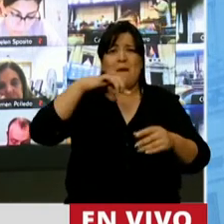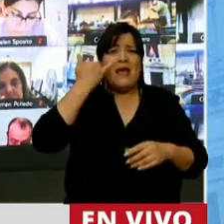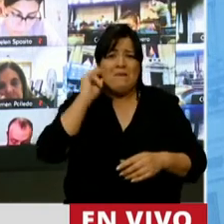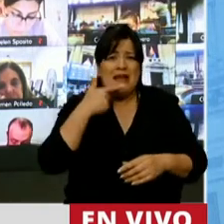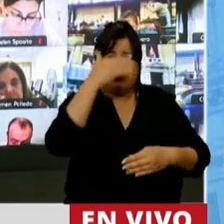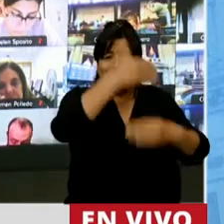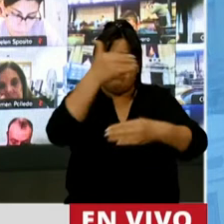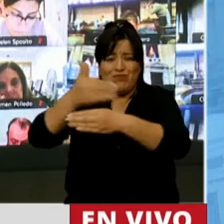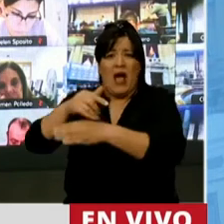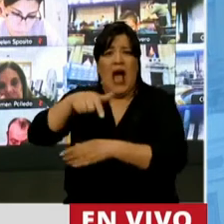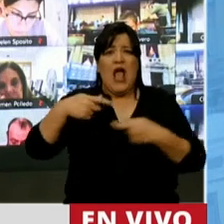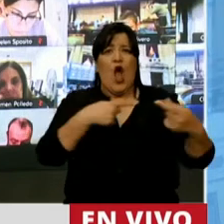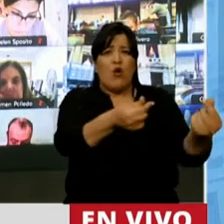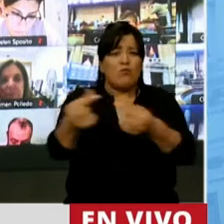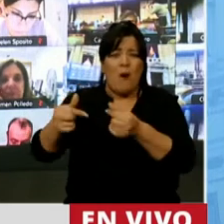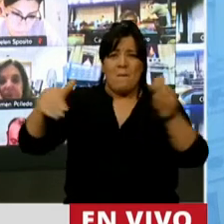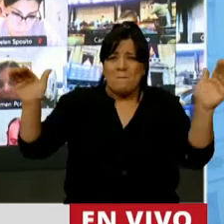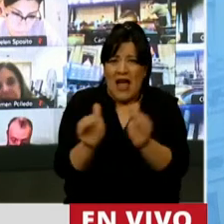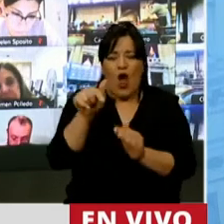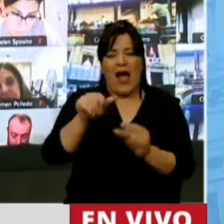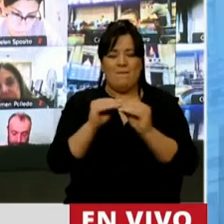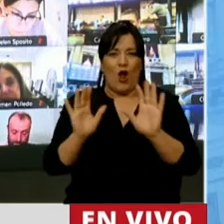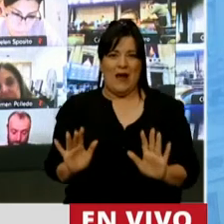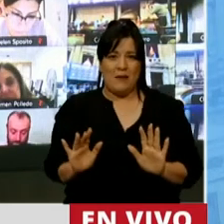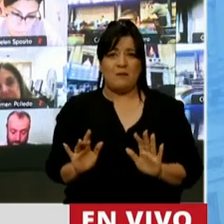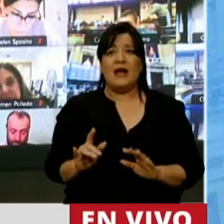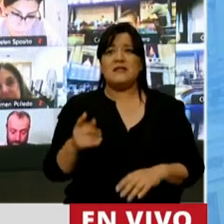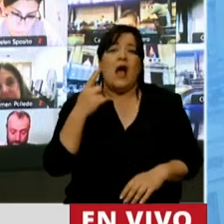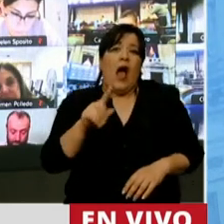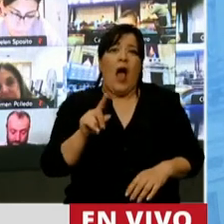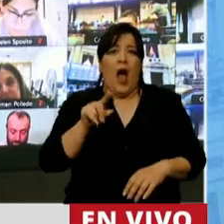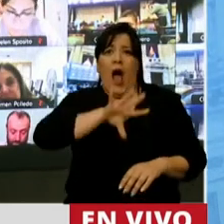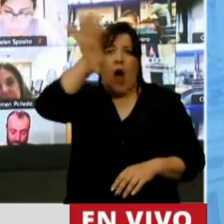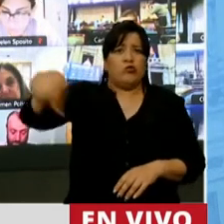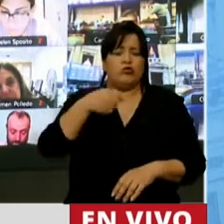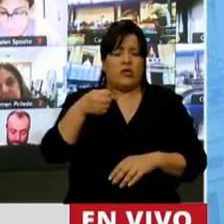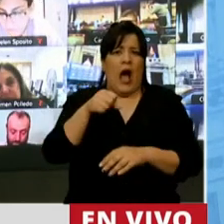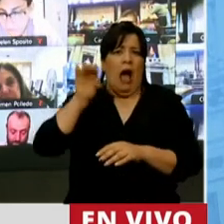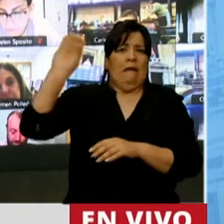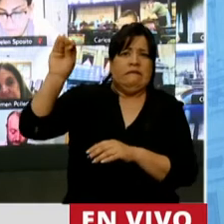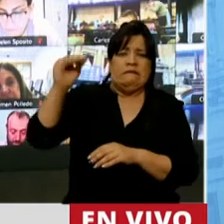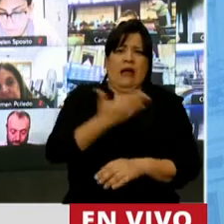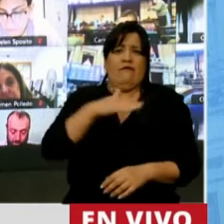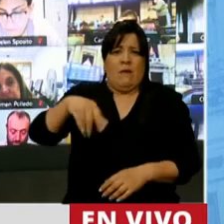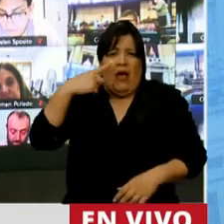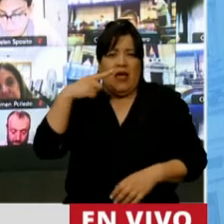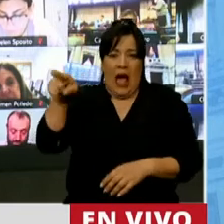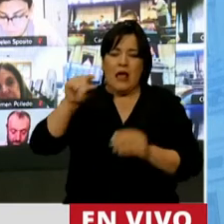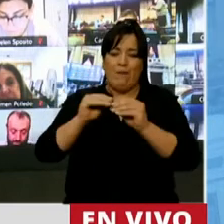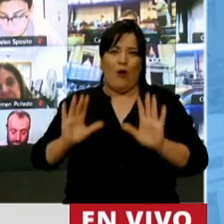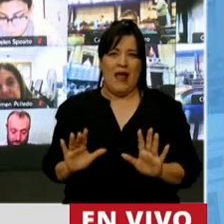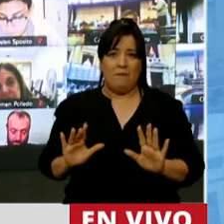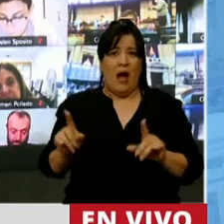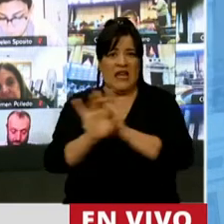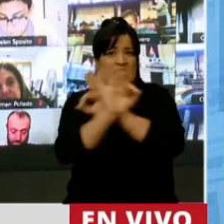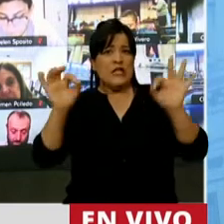consumo. Ahí empezaron los problemas. Cuando fueron corriendo a buscar al Fondo Monetario Internacional sin